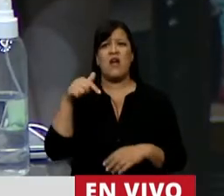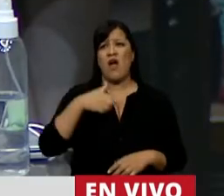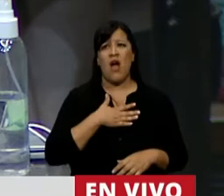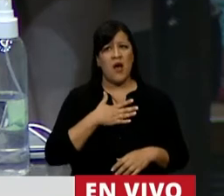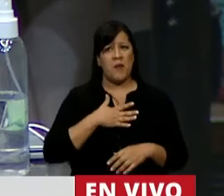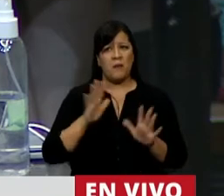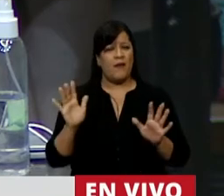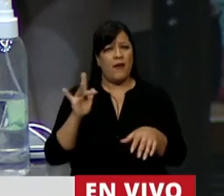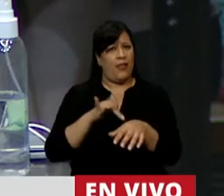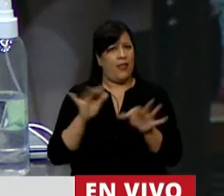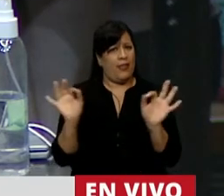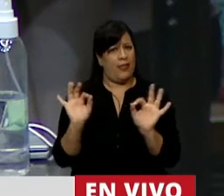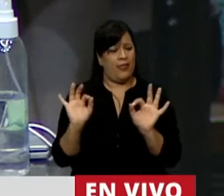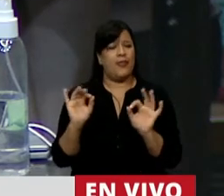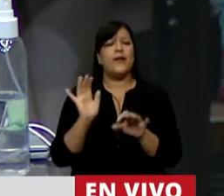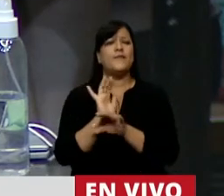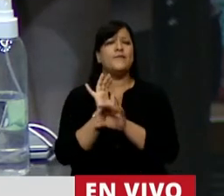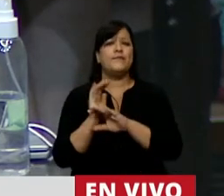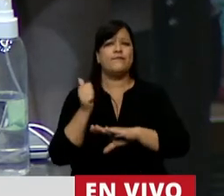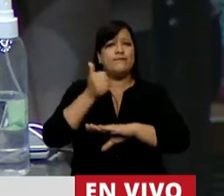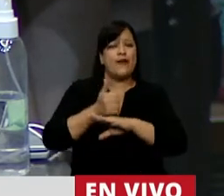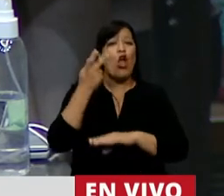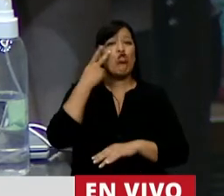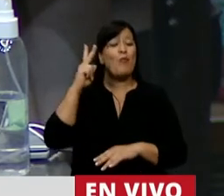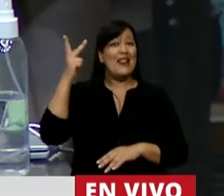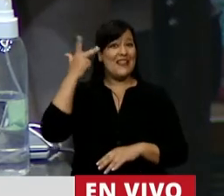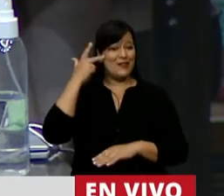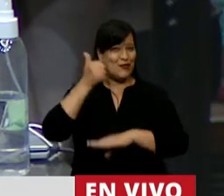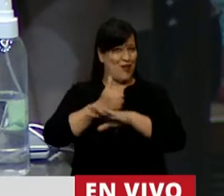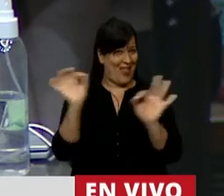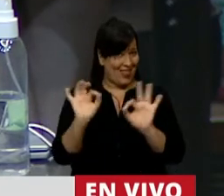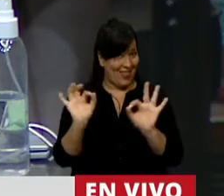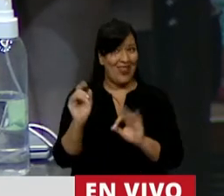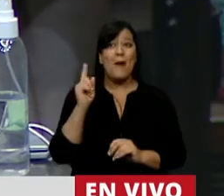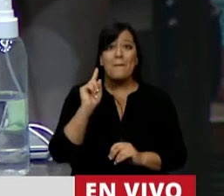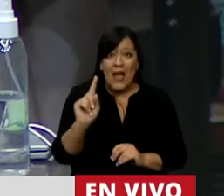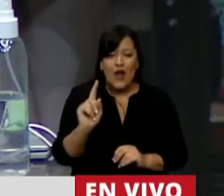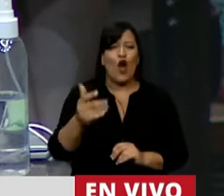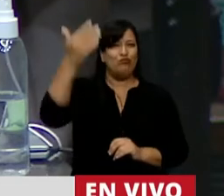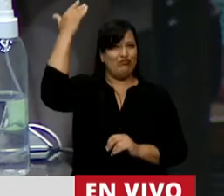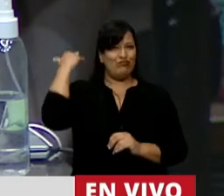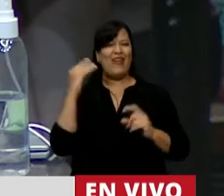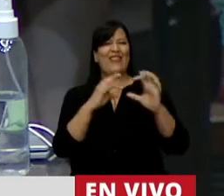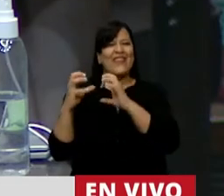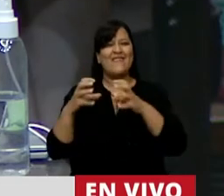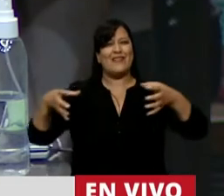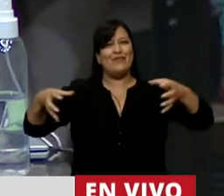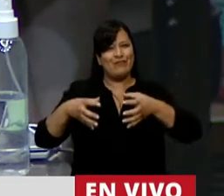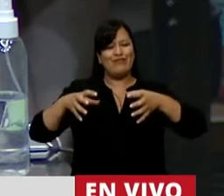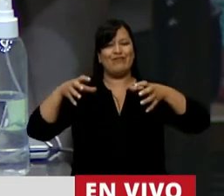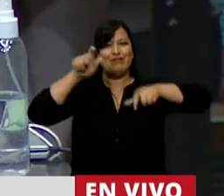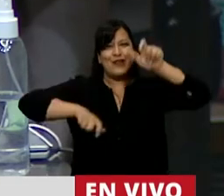me tocó estar en este recinto en el 2018, pero sí me tocó estar en el debate con las trabajadoras y